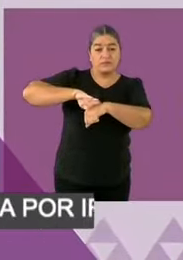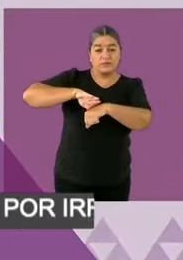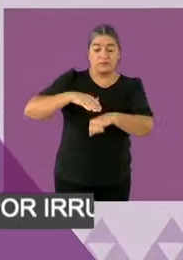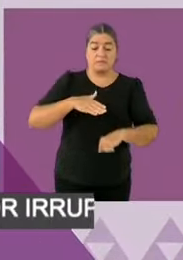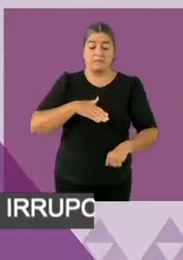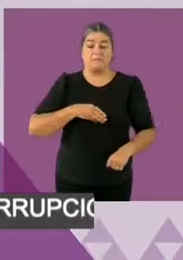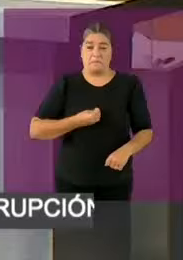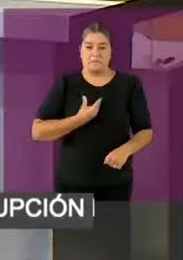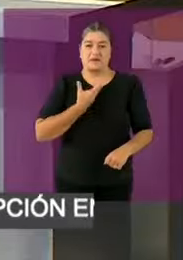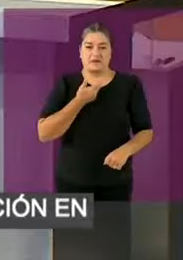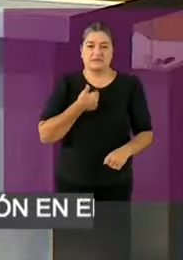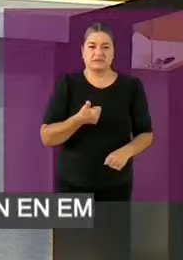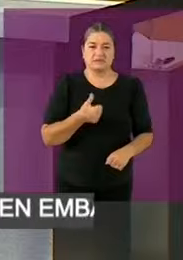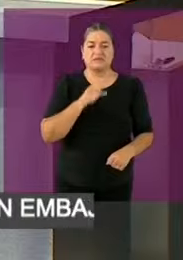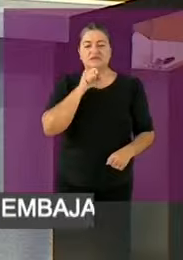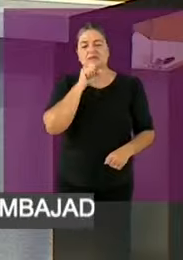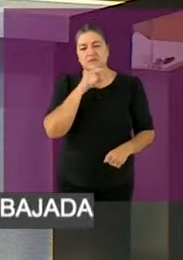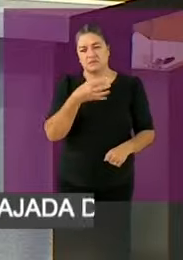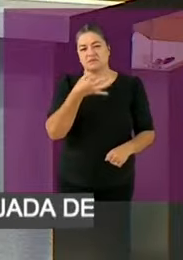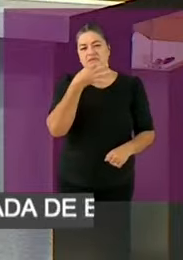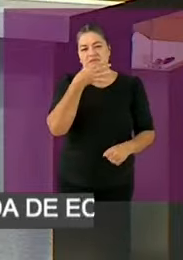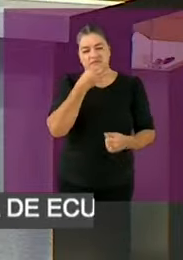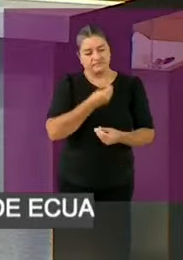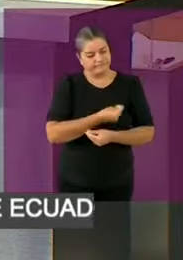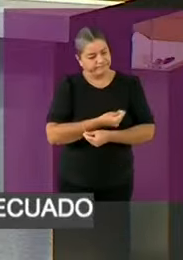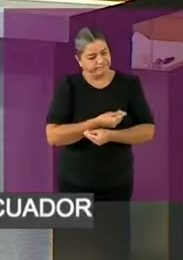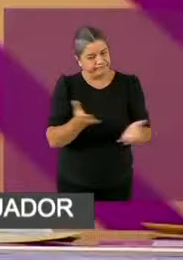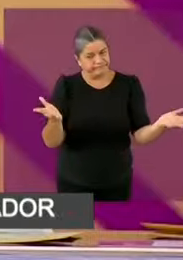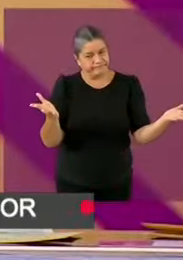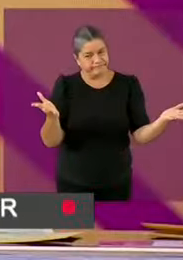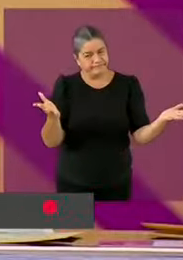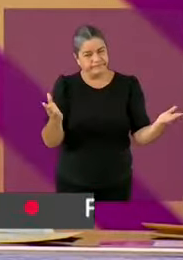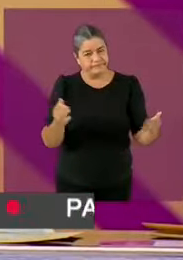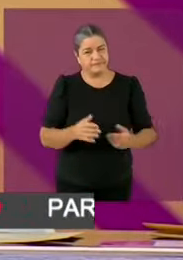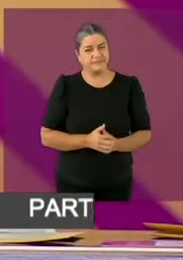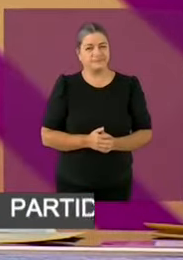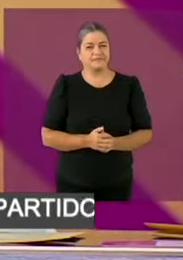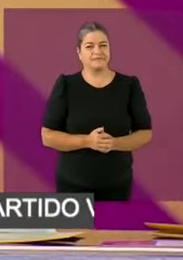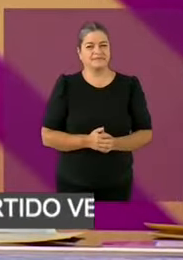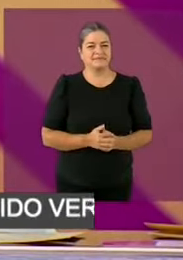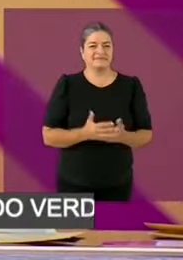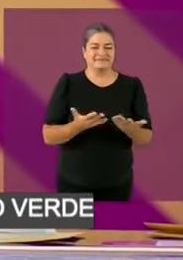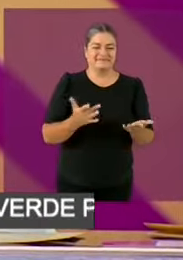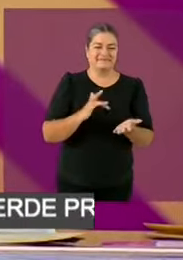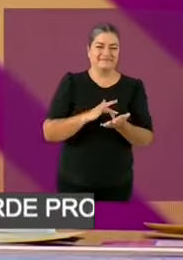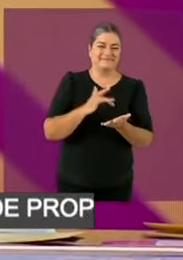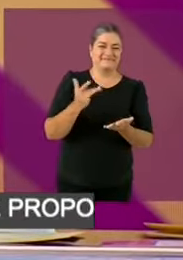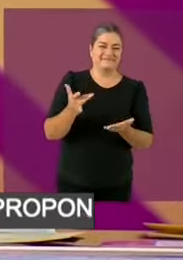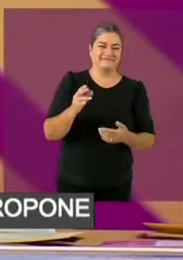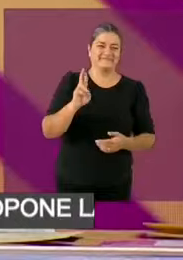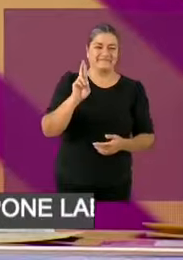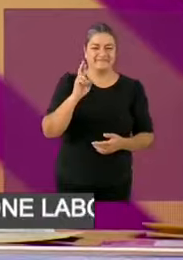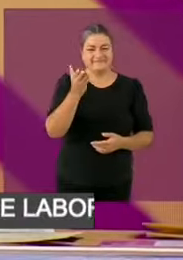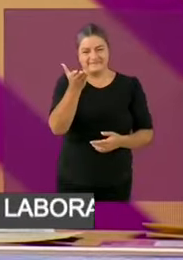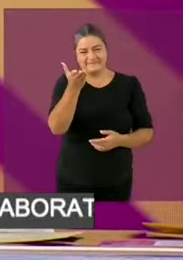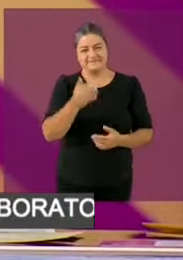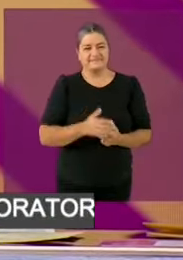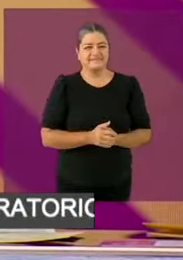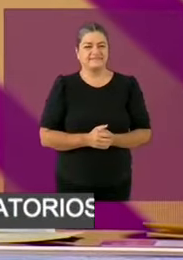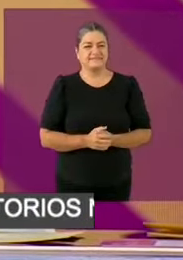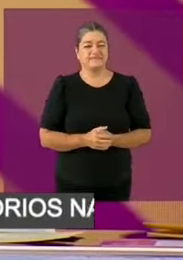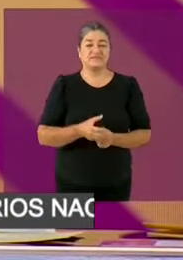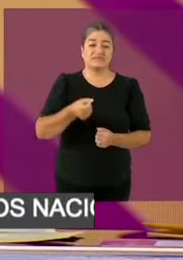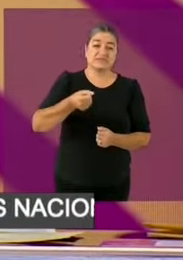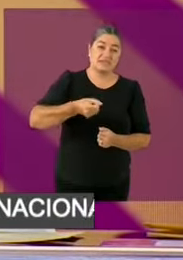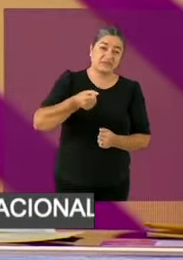medicamentos. Gracias, candidata Sheinbaum, candidata Xochitl Galvez. Bueno, saludo a María Isabel, mamá de Bricia, que padece